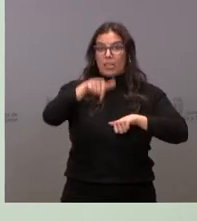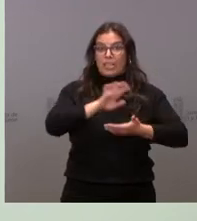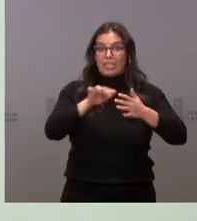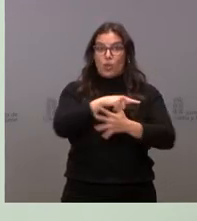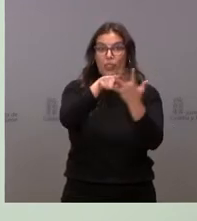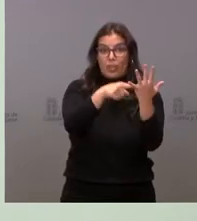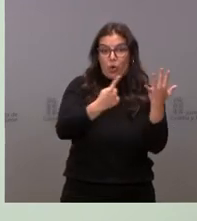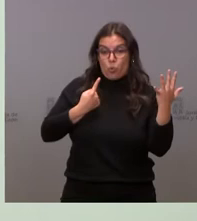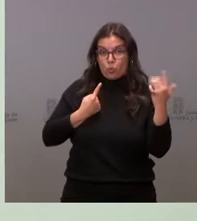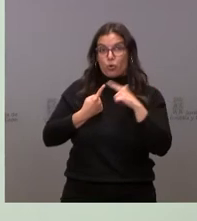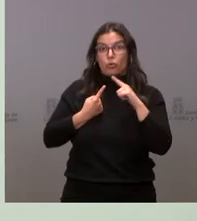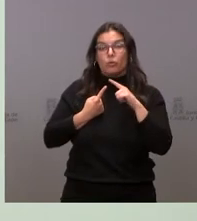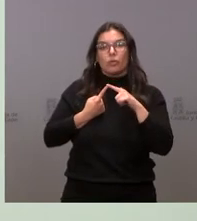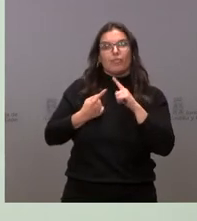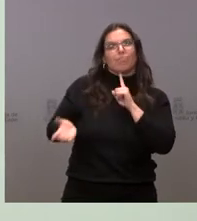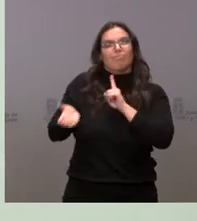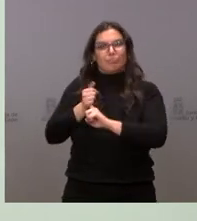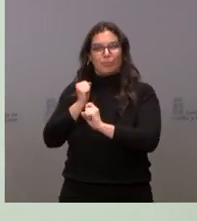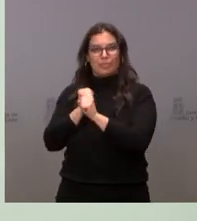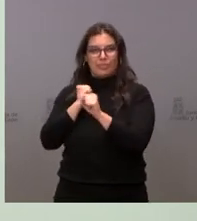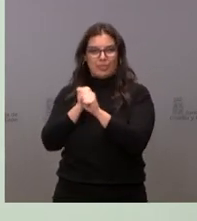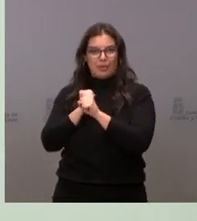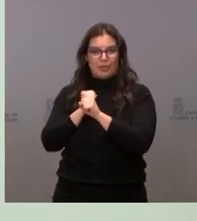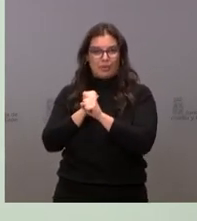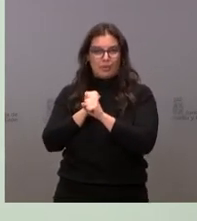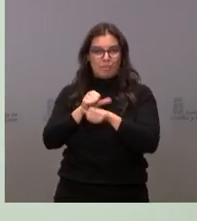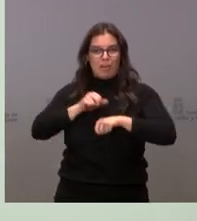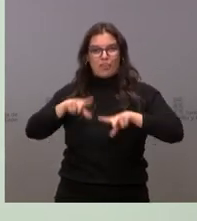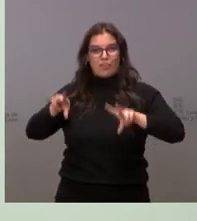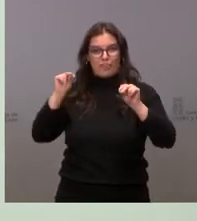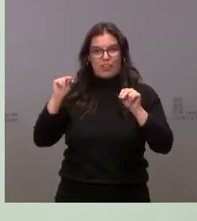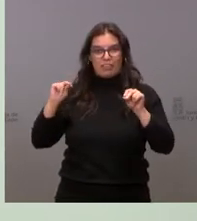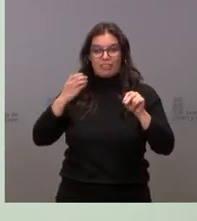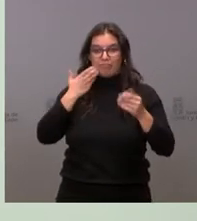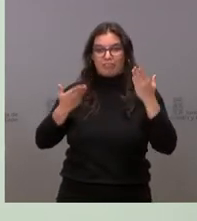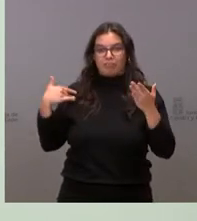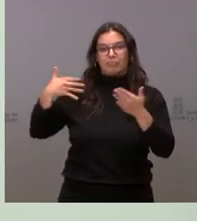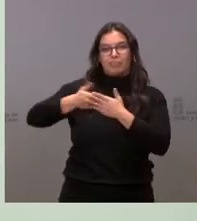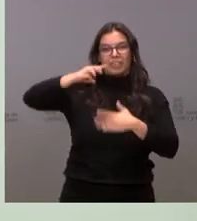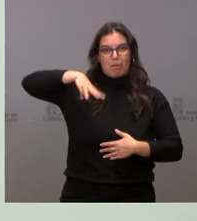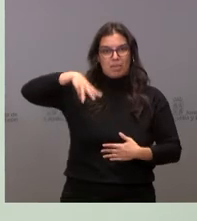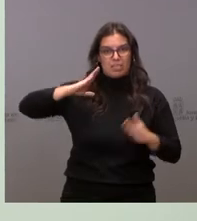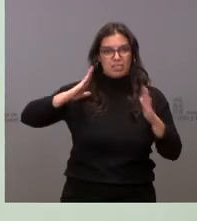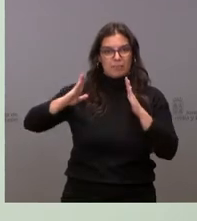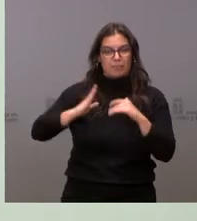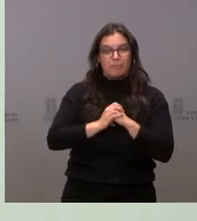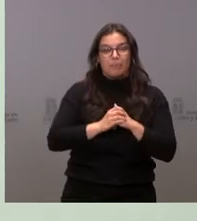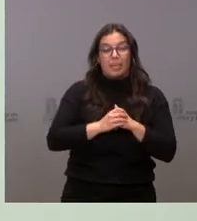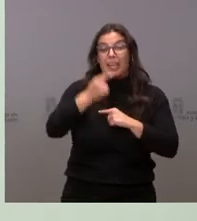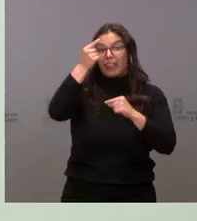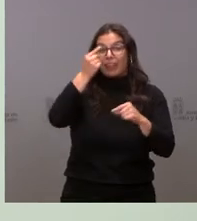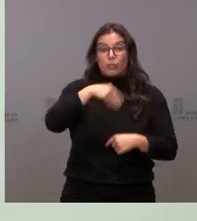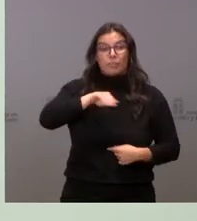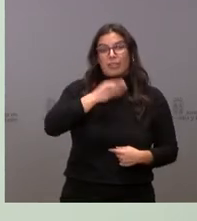abandonó la situación de desempleo en el último trimestre. Es el tercer mejor dato de toda España